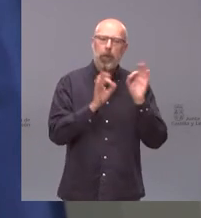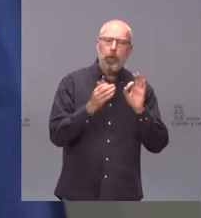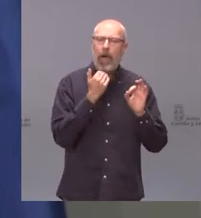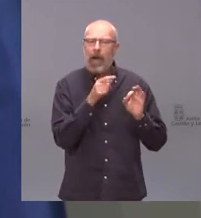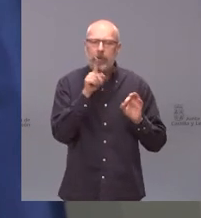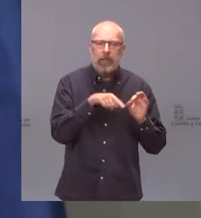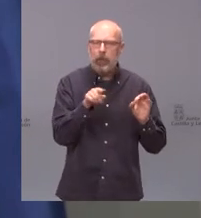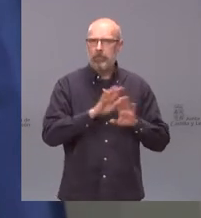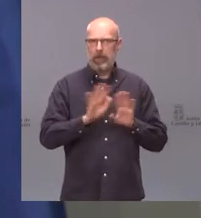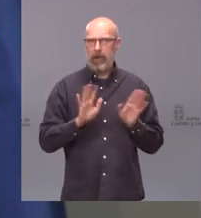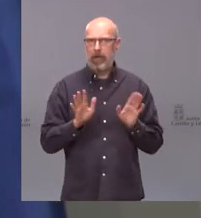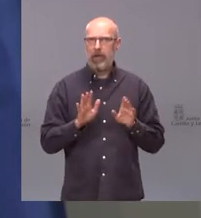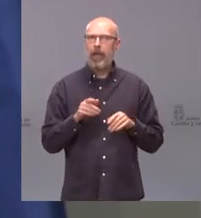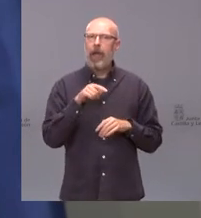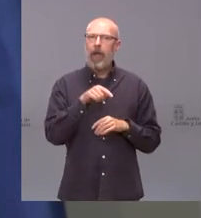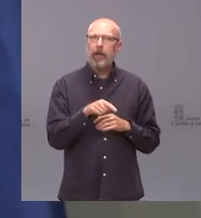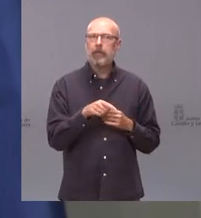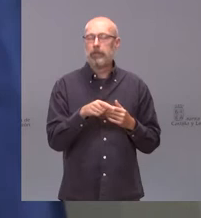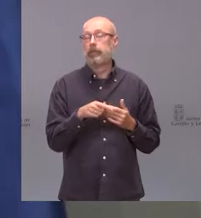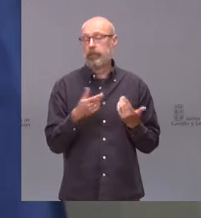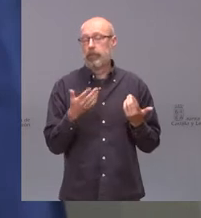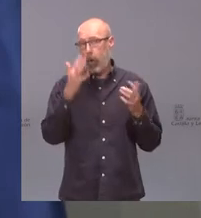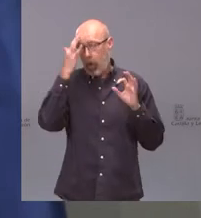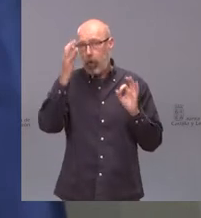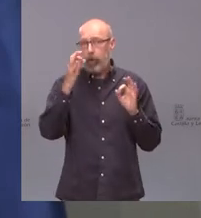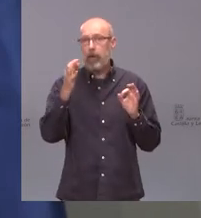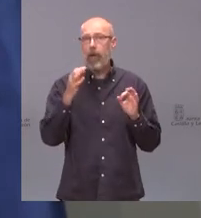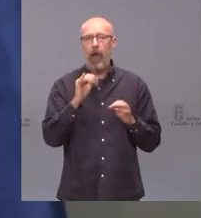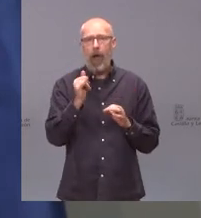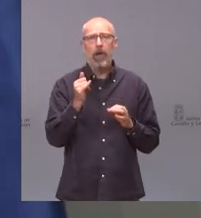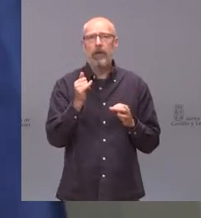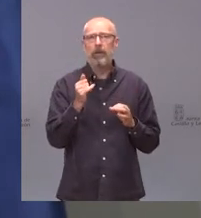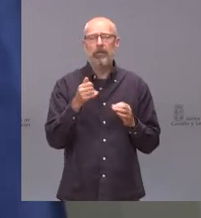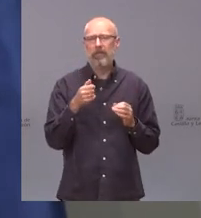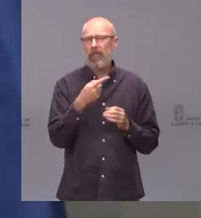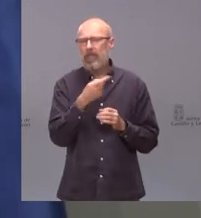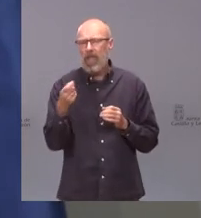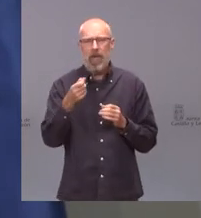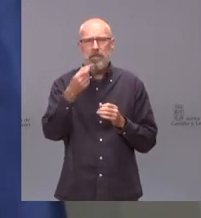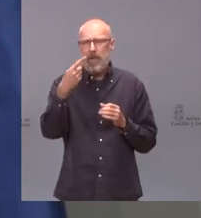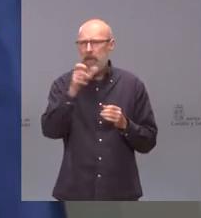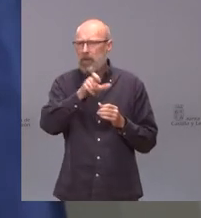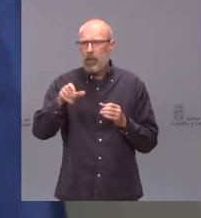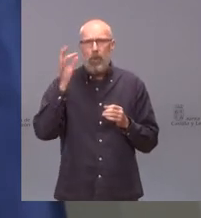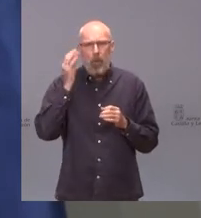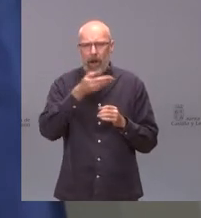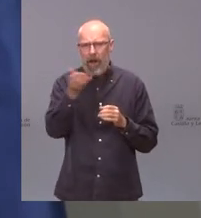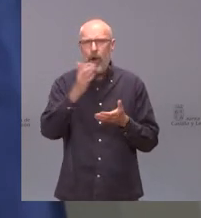de valorar un mérito. Naturalmente que hay centenares, miles de mujeres en nuestra comunidad